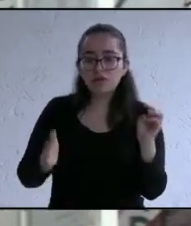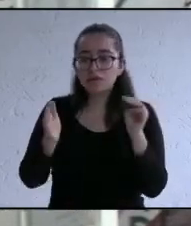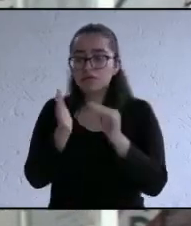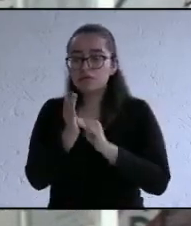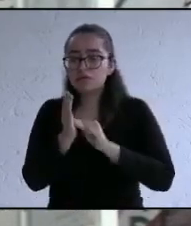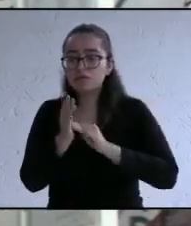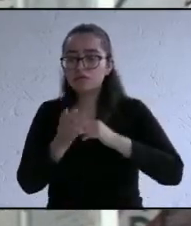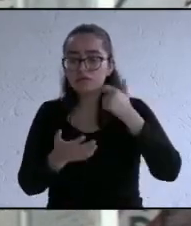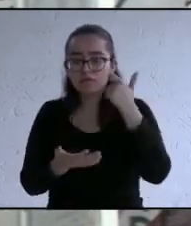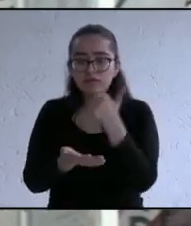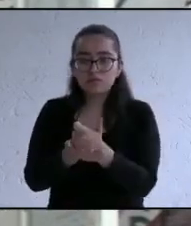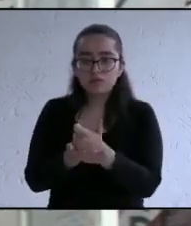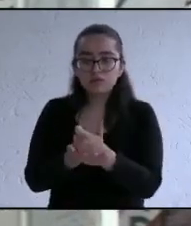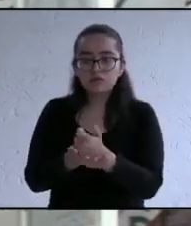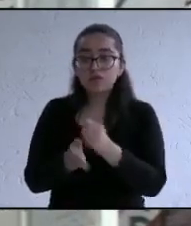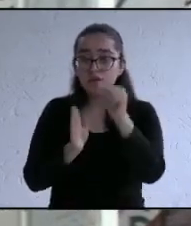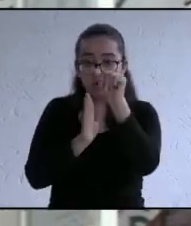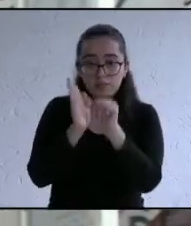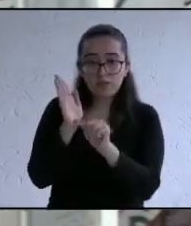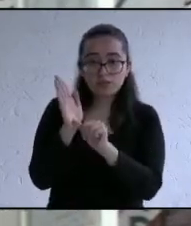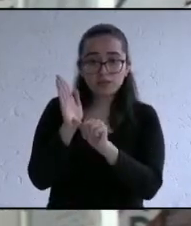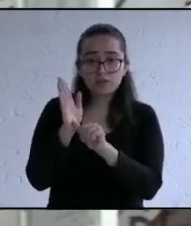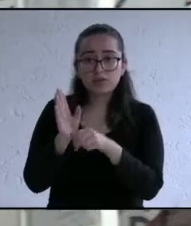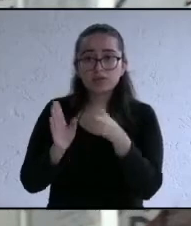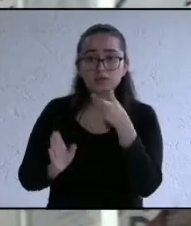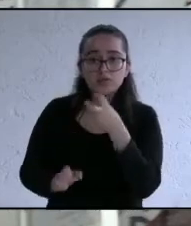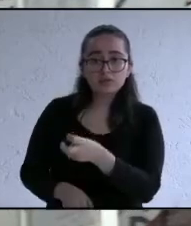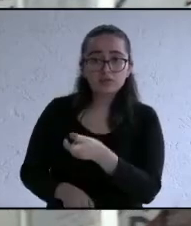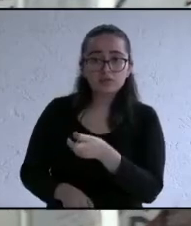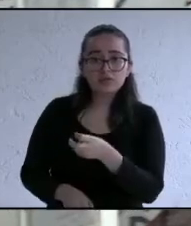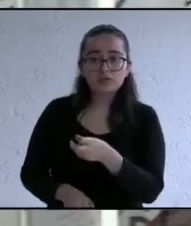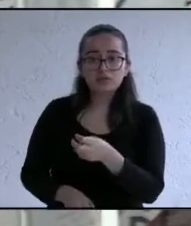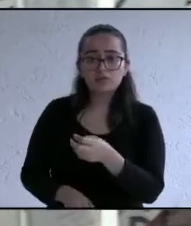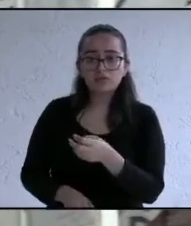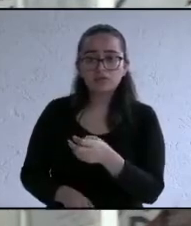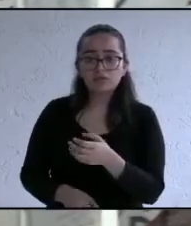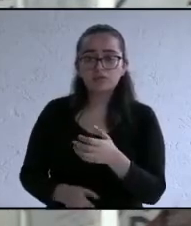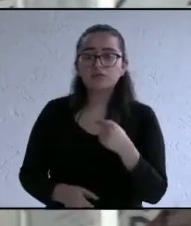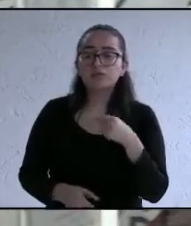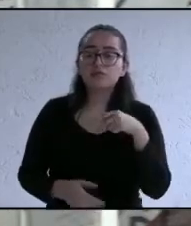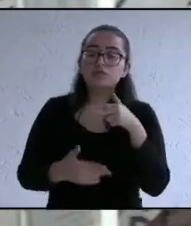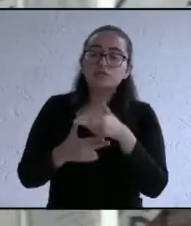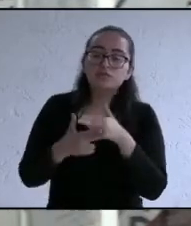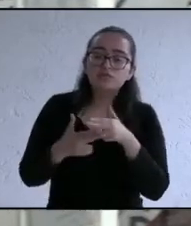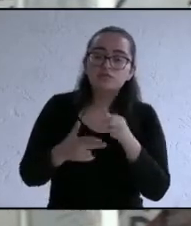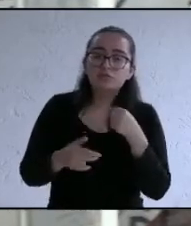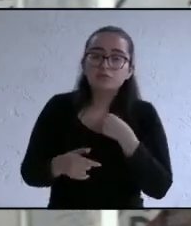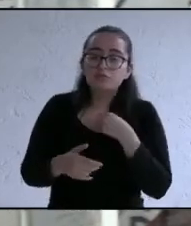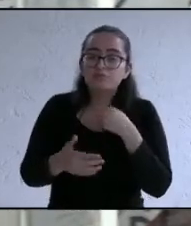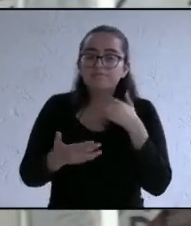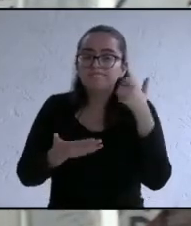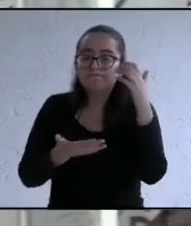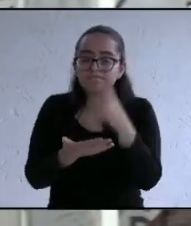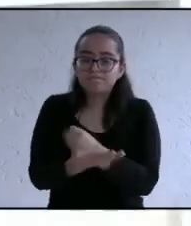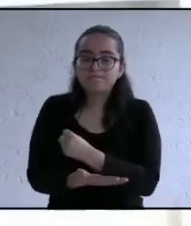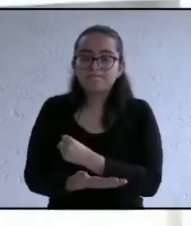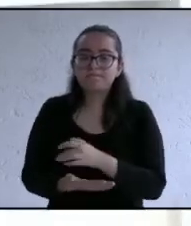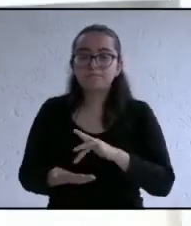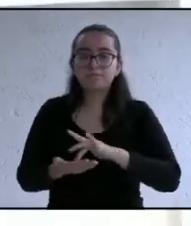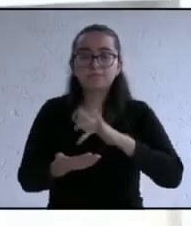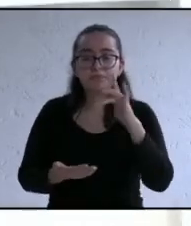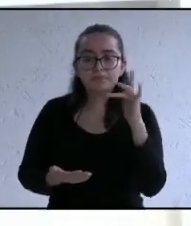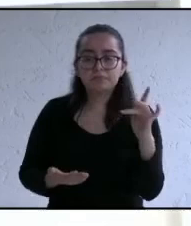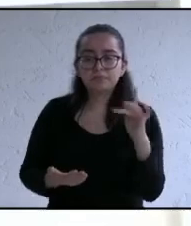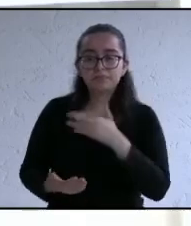mensuales pero eso se va a saber hasta que llegues a la administración gracias gracias